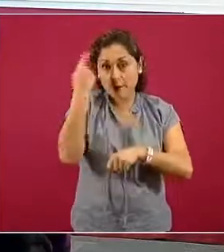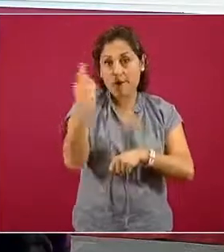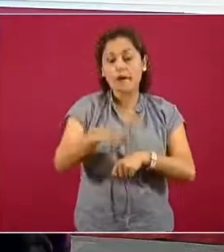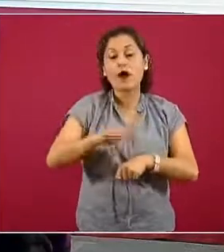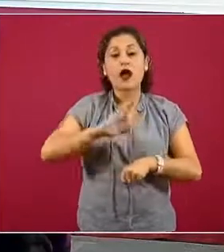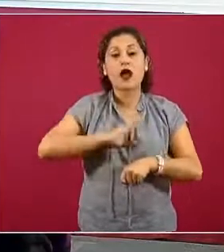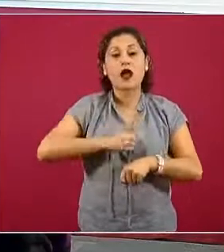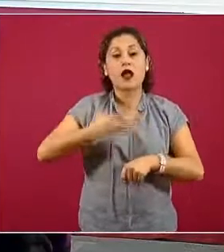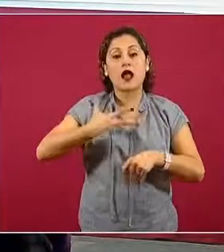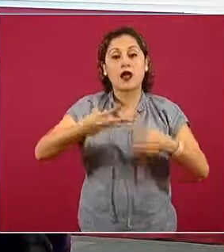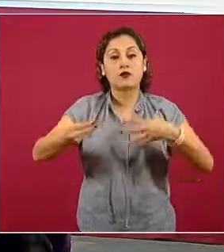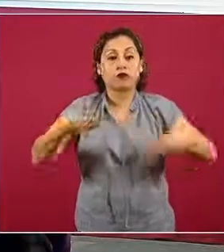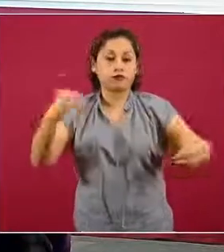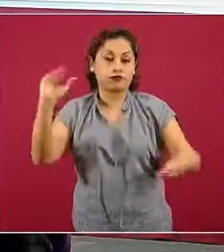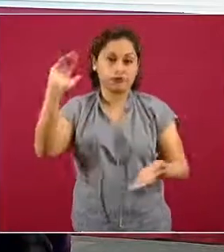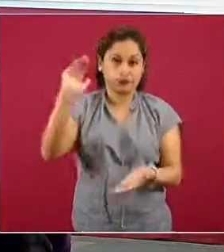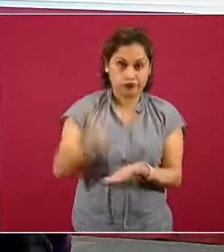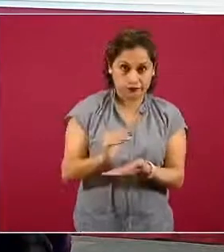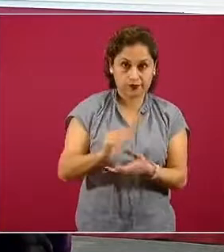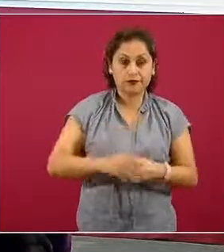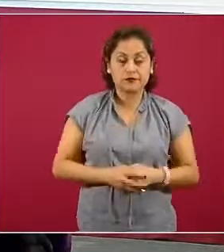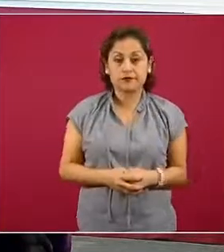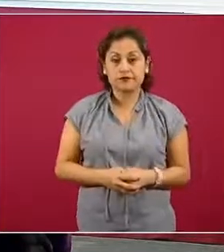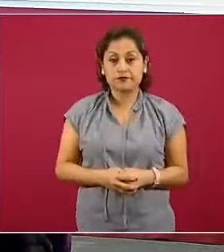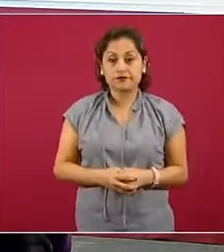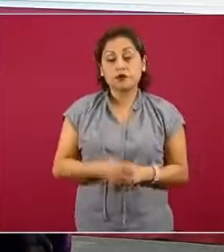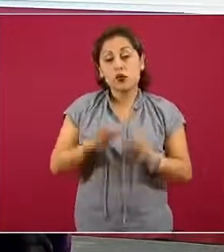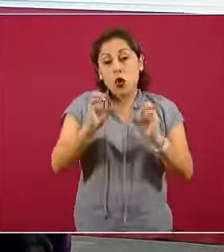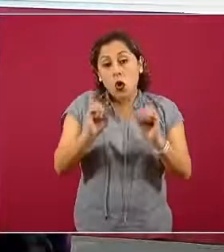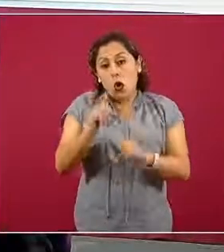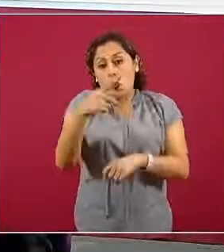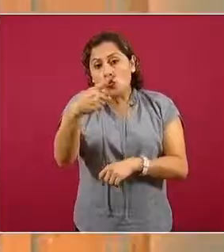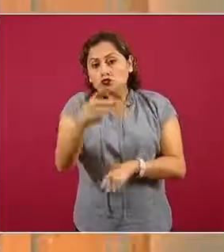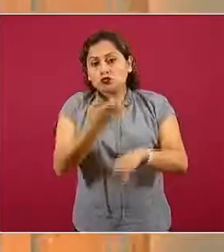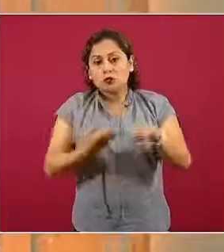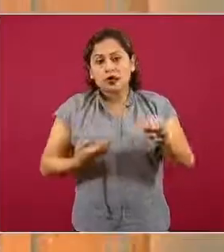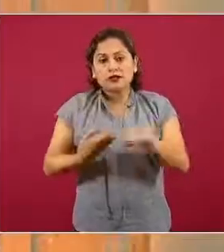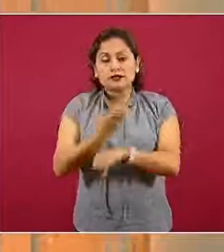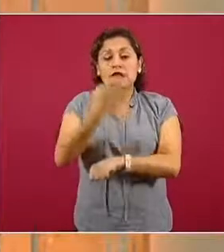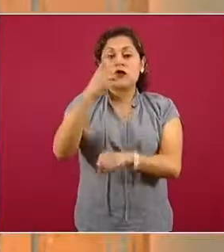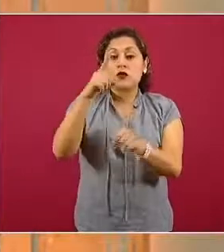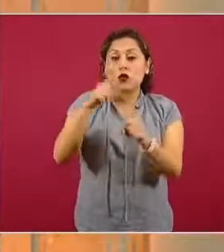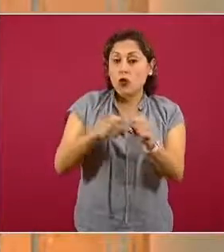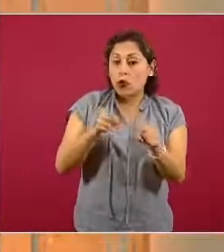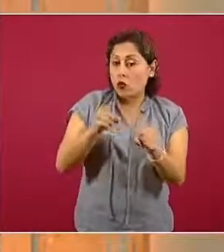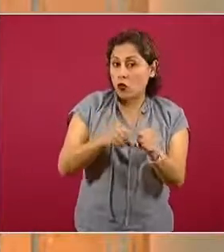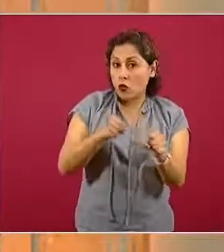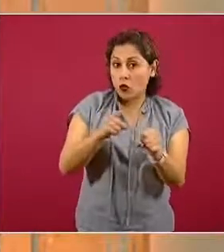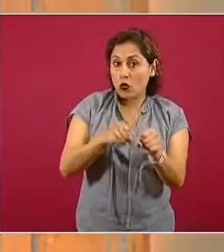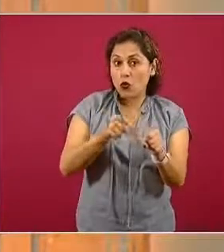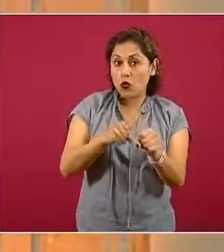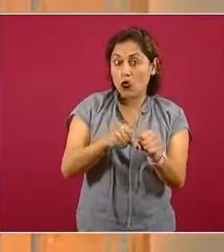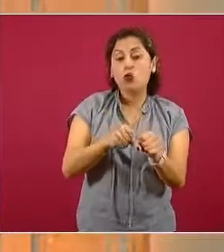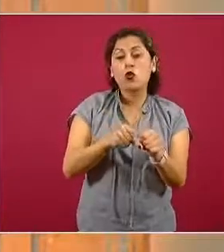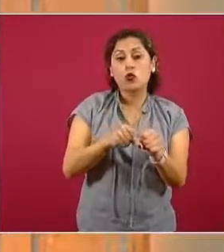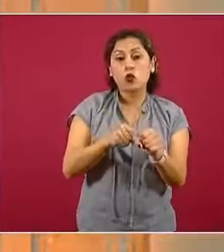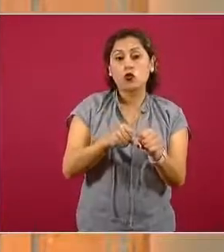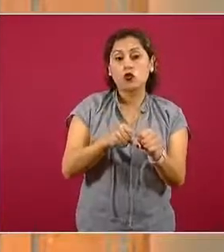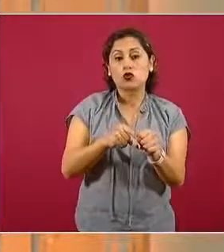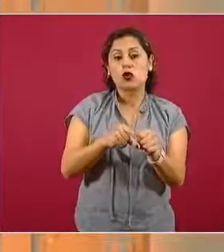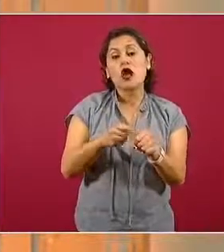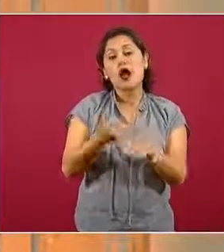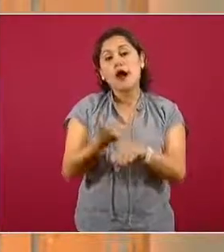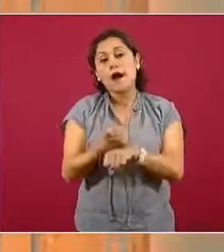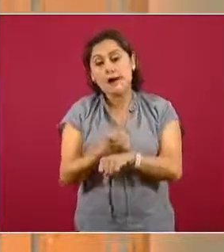la transmisión de la enfermedad. Y si nos encontramos en entidades con los niveles de riesgo, digamos, moderado o bajo,